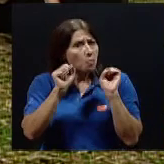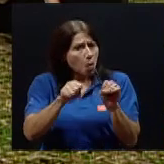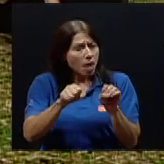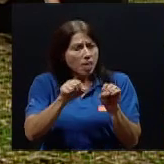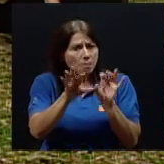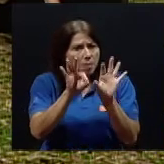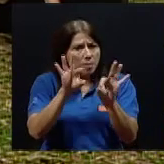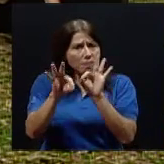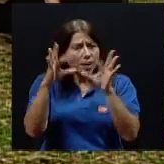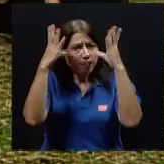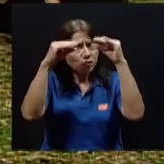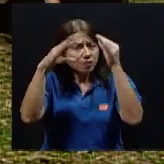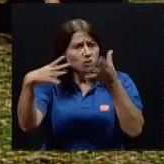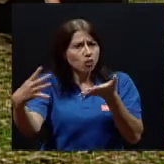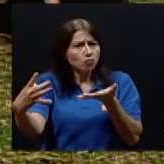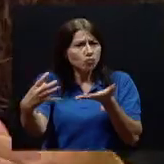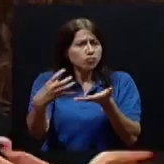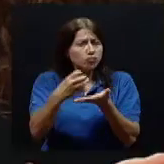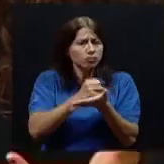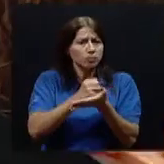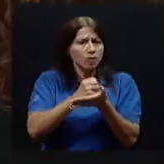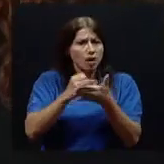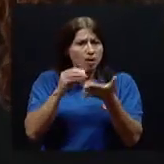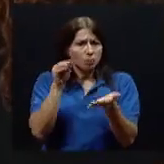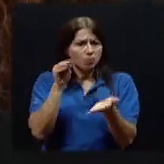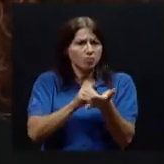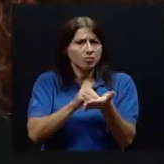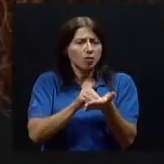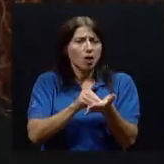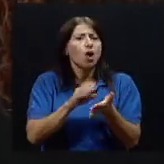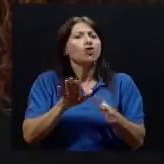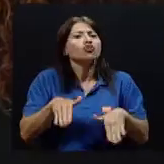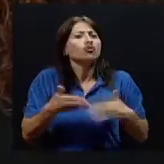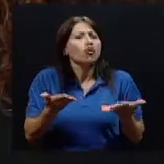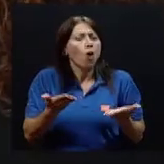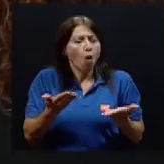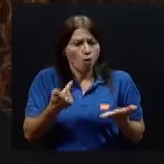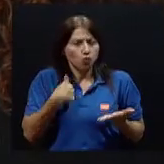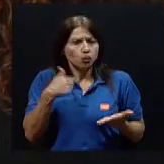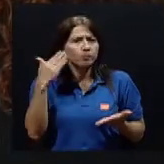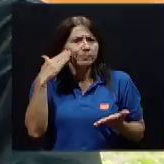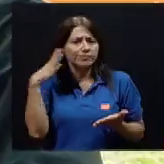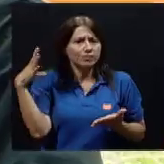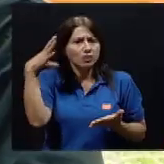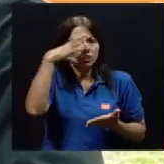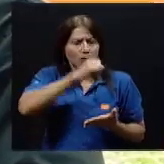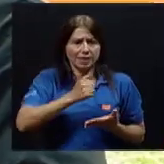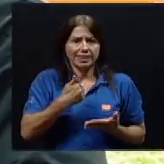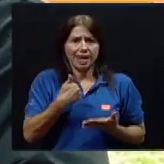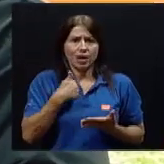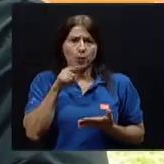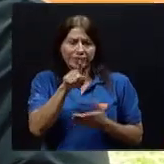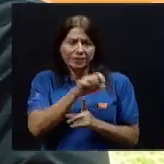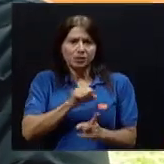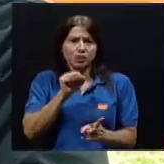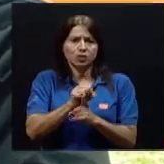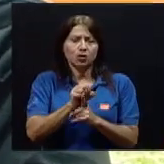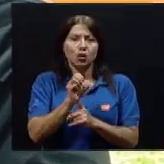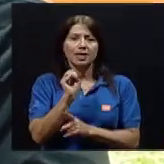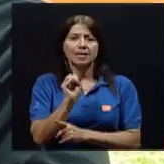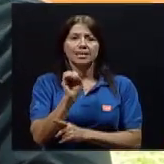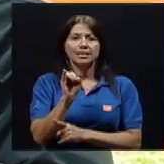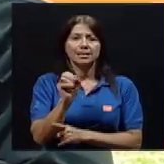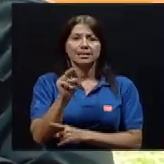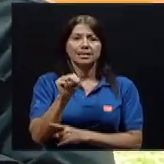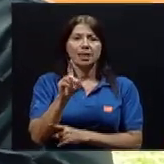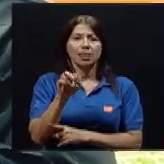claros de que yo pueda saber que estoy sufriendo de un síndrome cardiorrenal? Exacto.